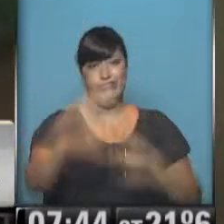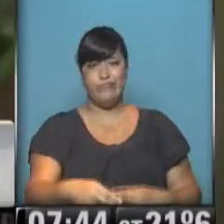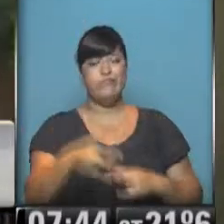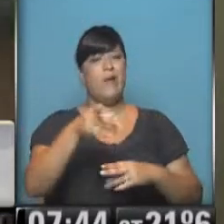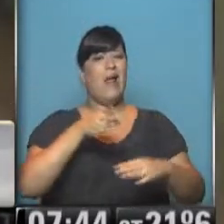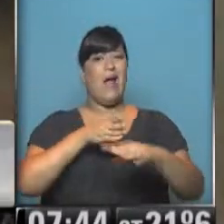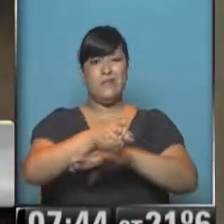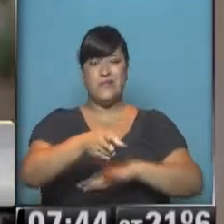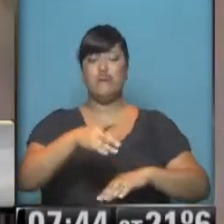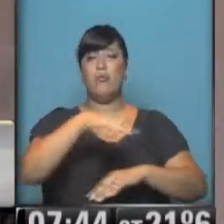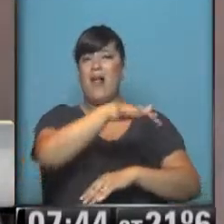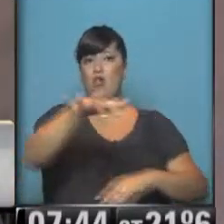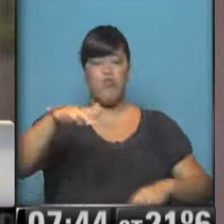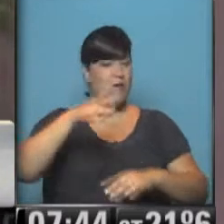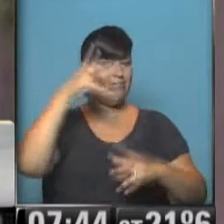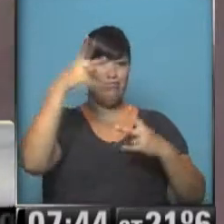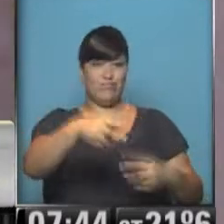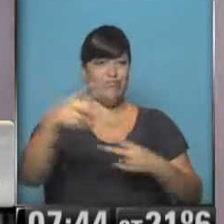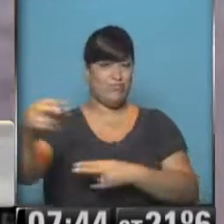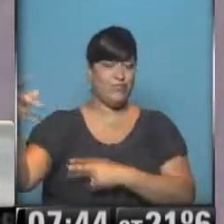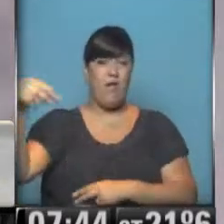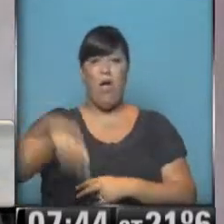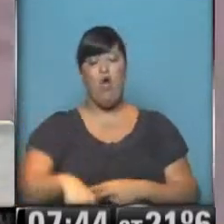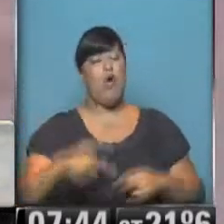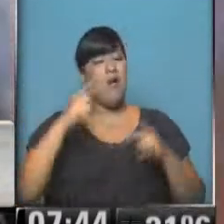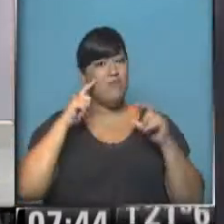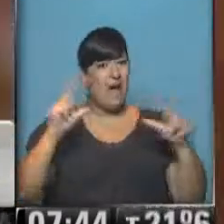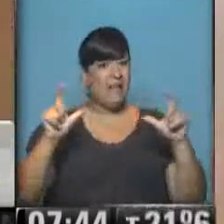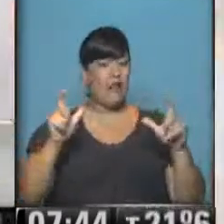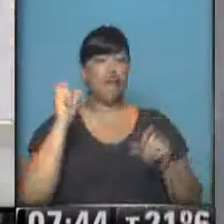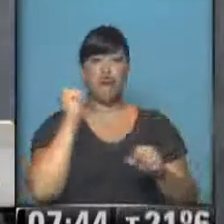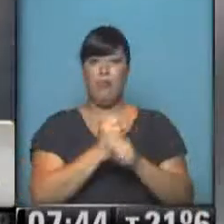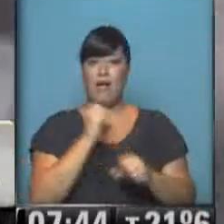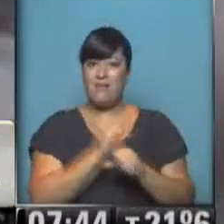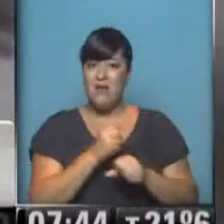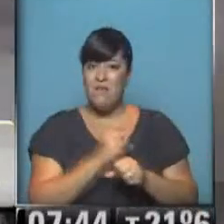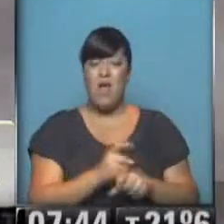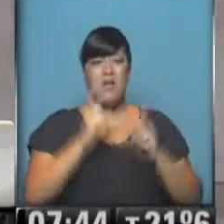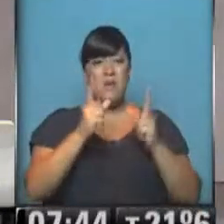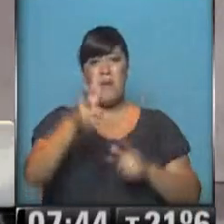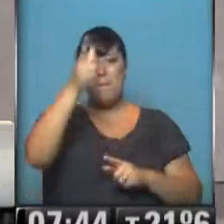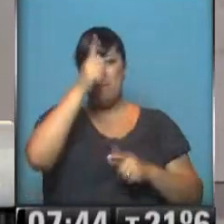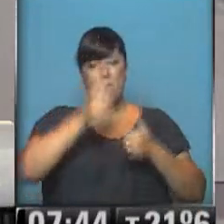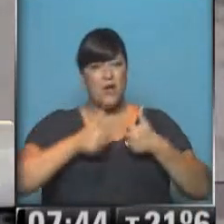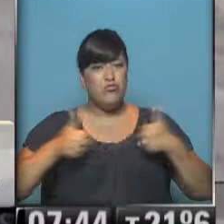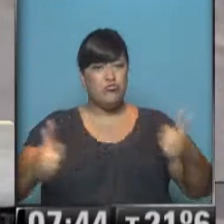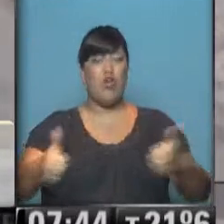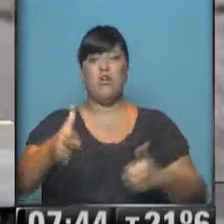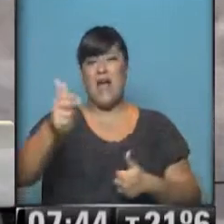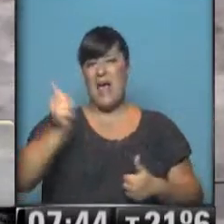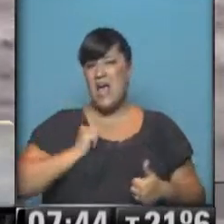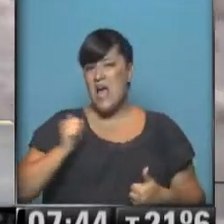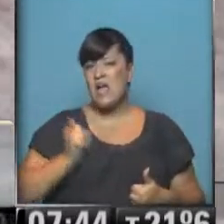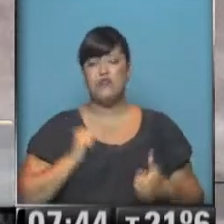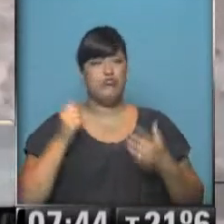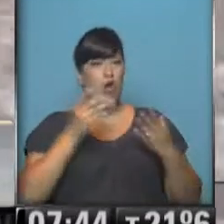localidades en las cuales se tiene que trabajar con mucha precaución. Está toda la policía caminera, el ejército y la gendarmería colaborando